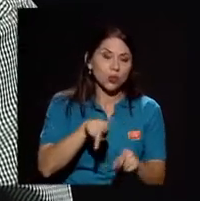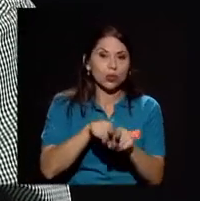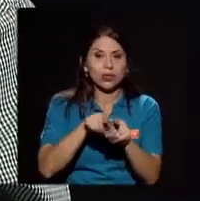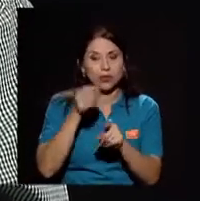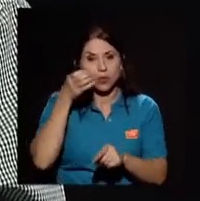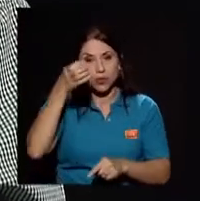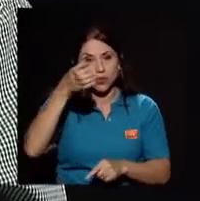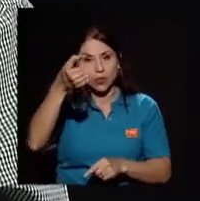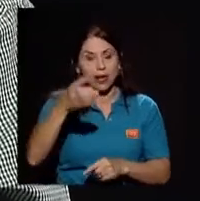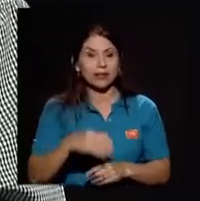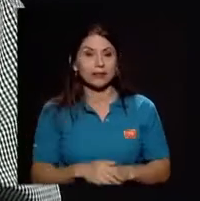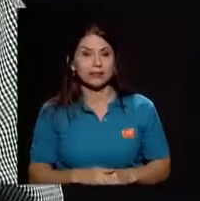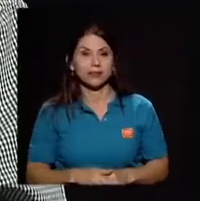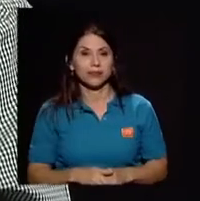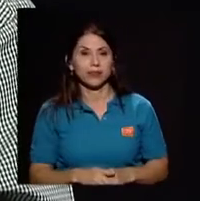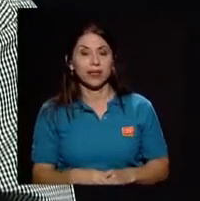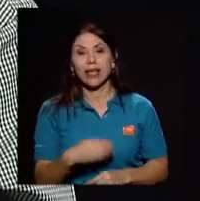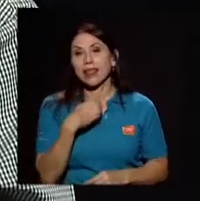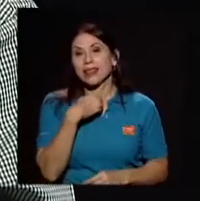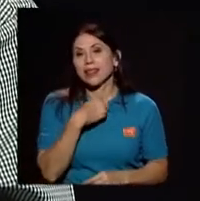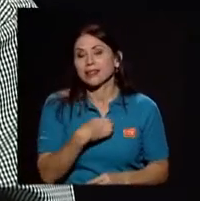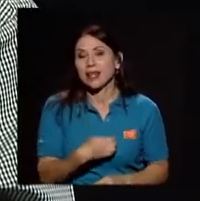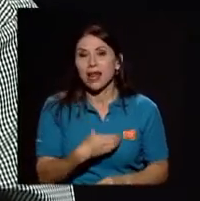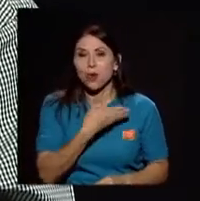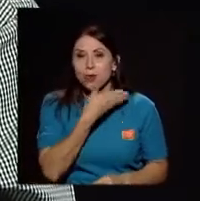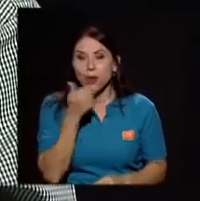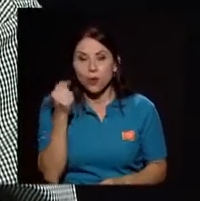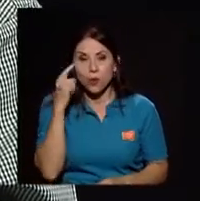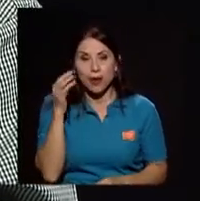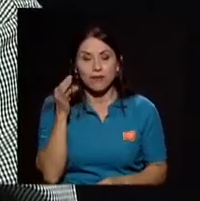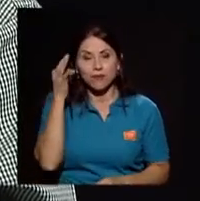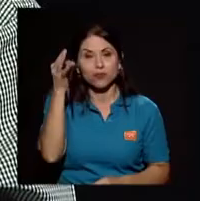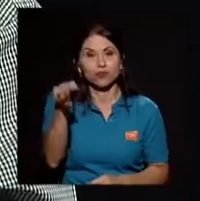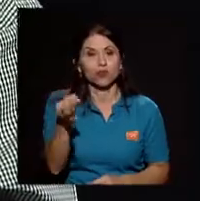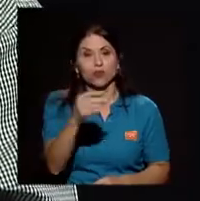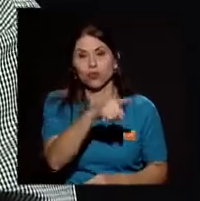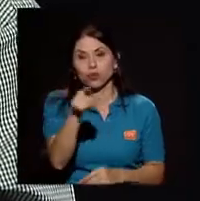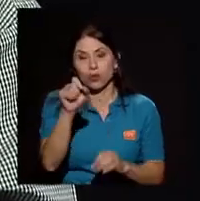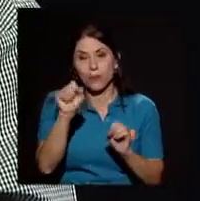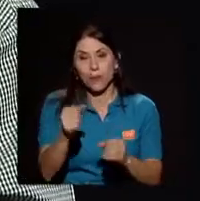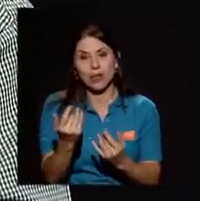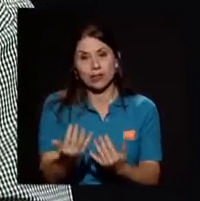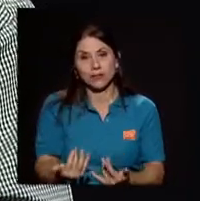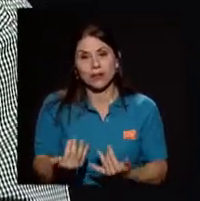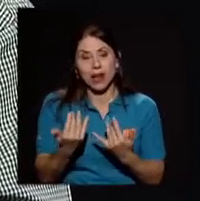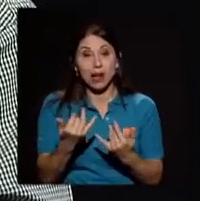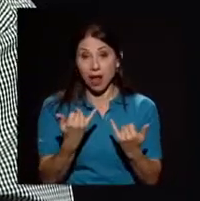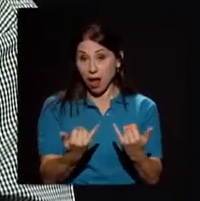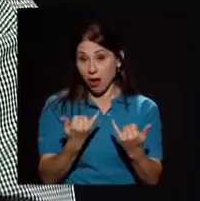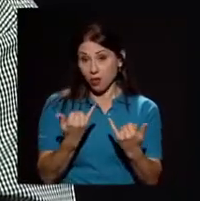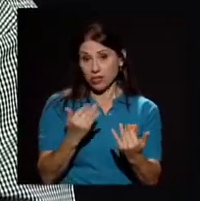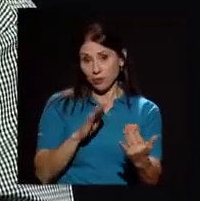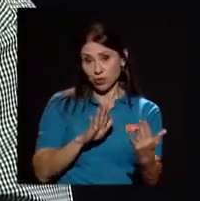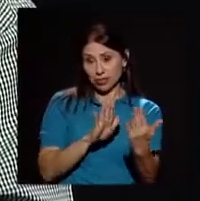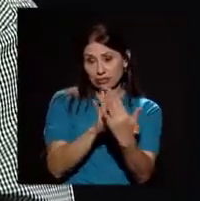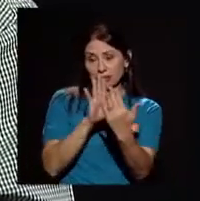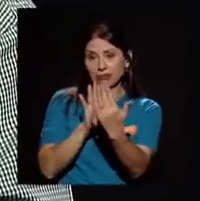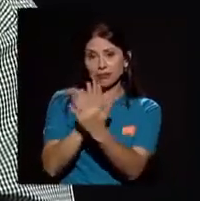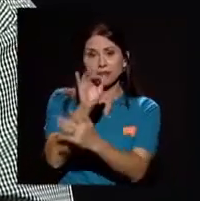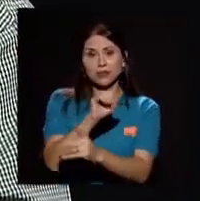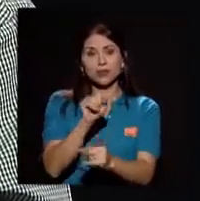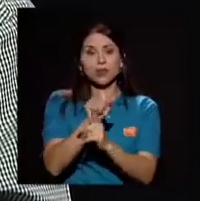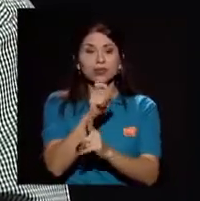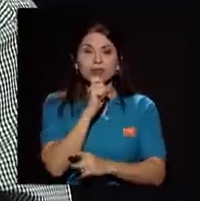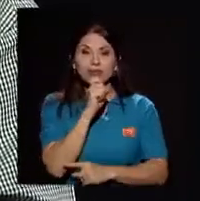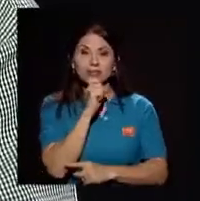desear lo mejor que se pueda esperar para el futuro estamos enfrentando situaciones difíciles no solo